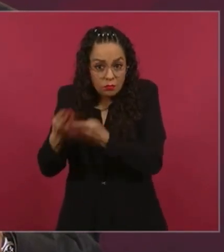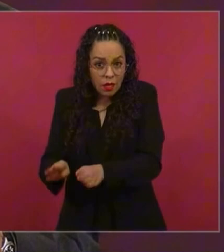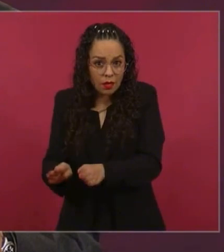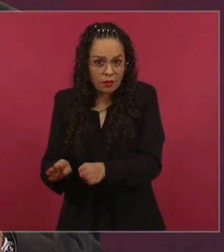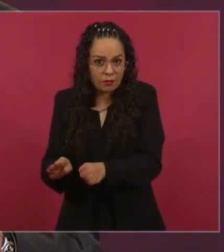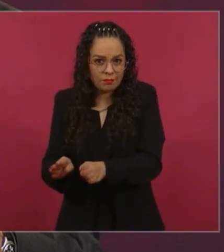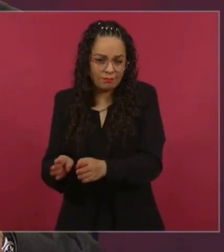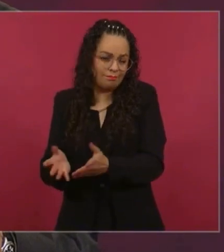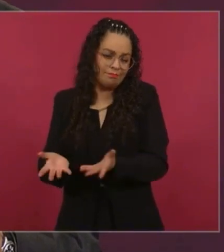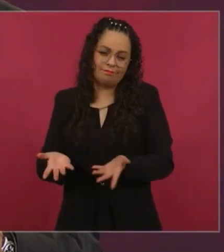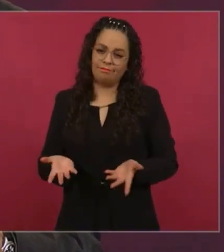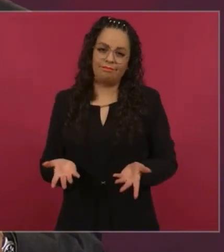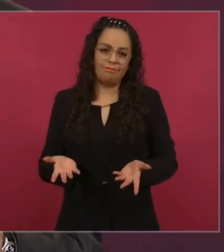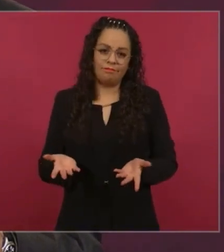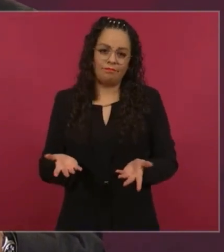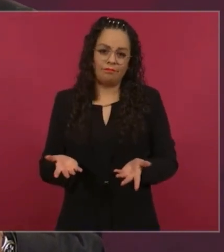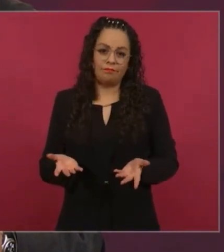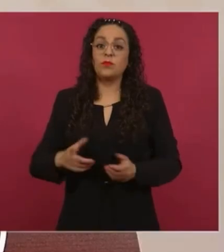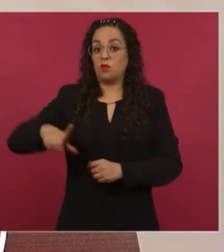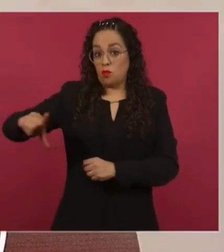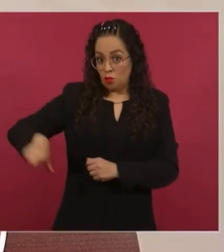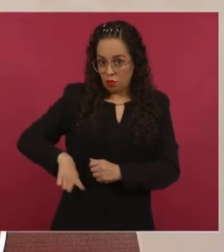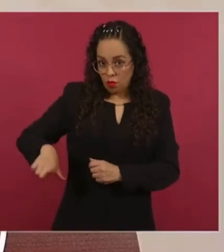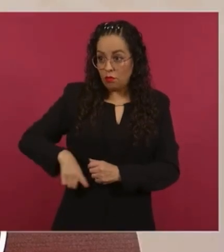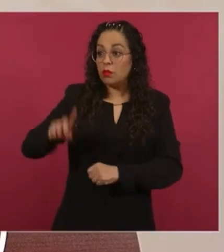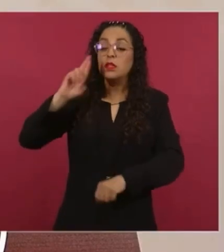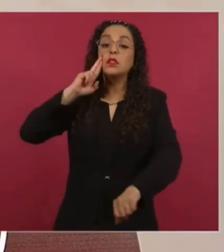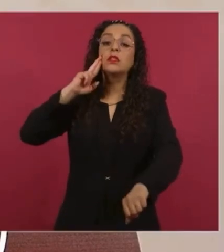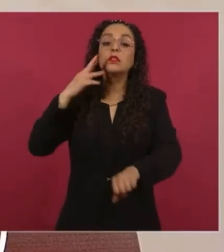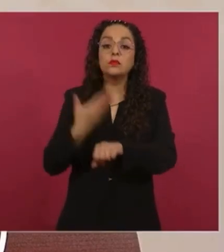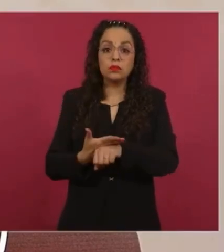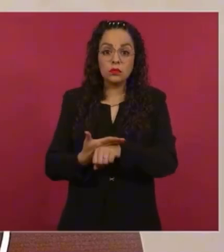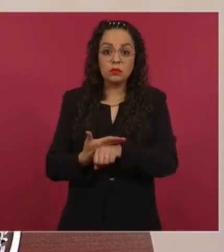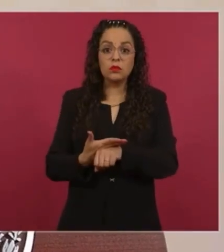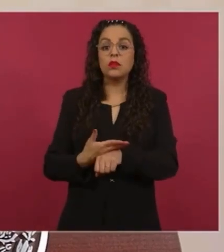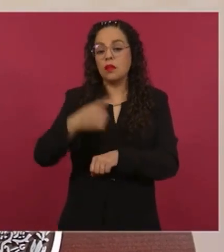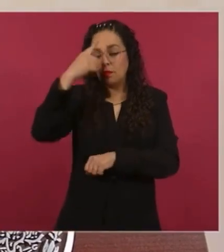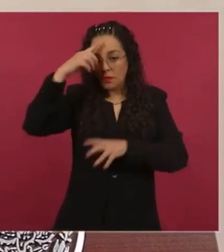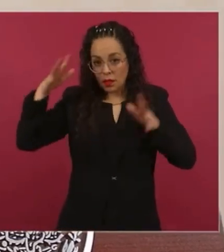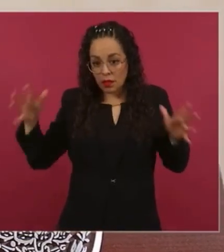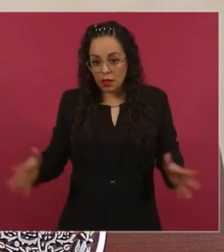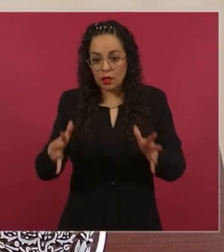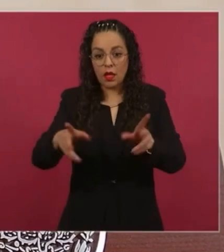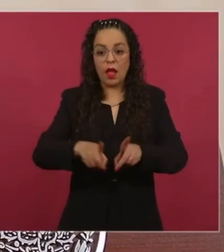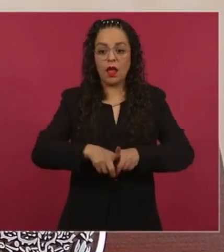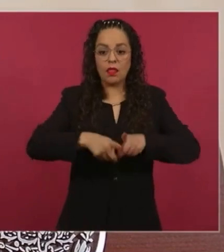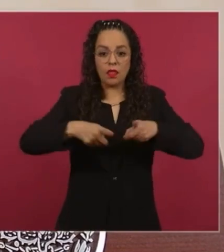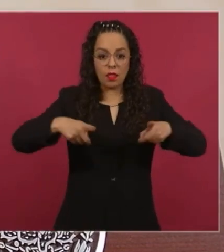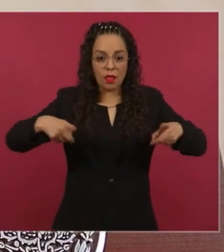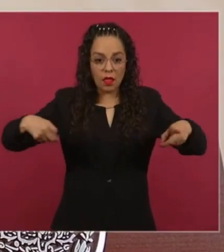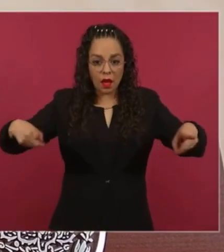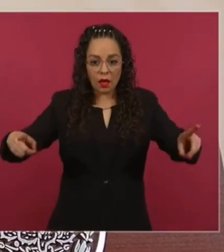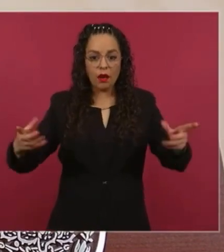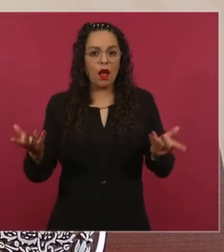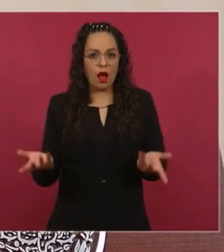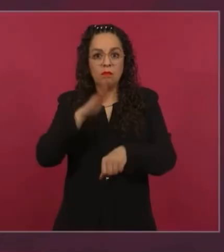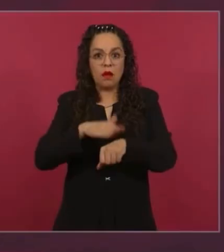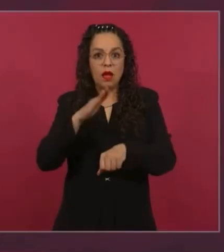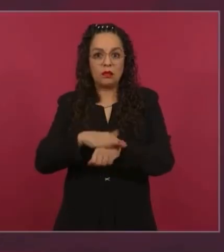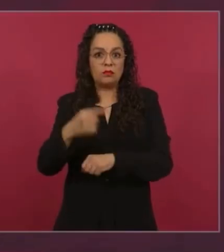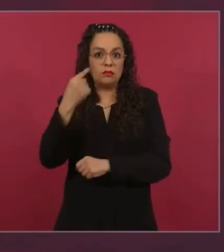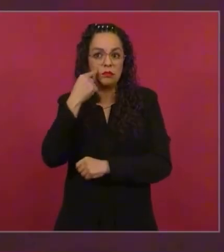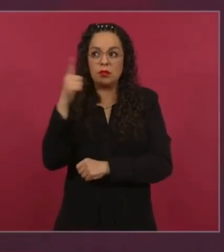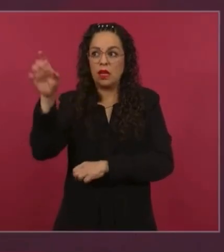y que promueva el desarrollo, también sin asfixiar a la iniciativa privada,